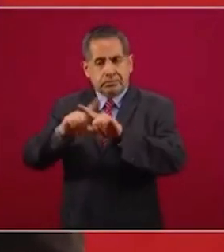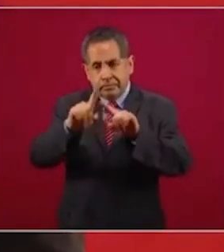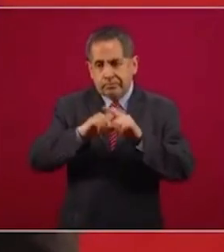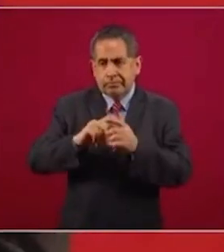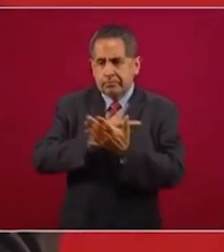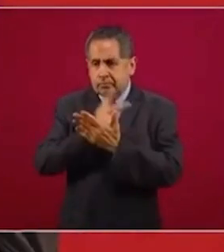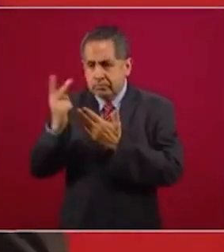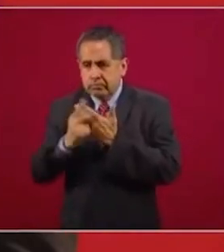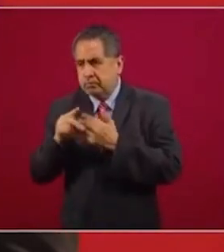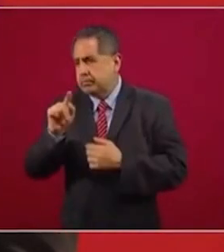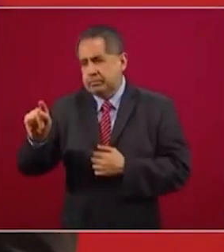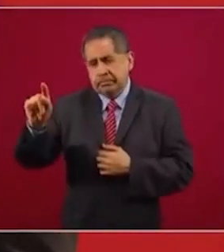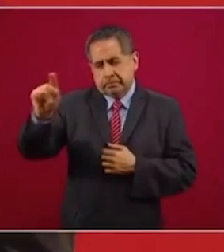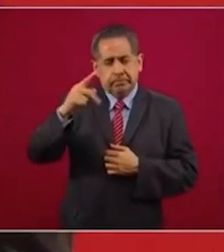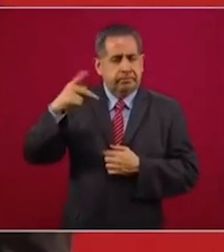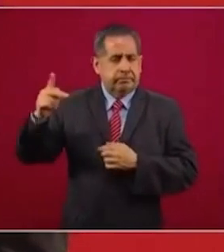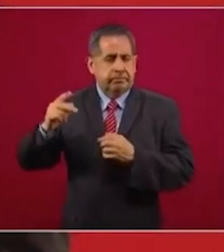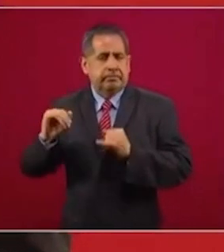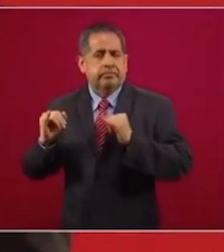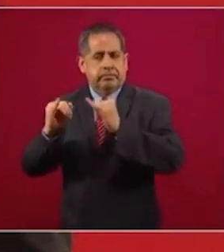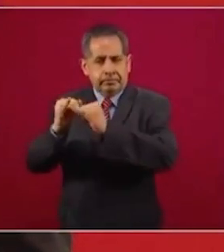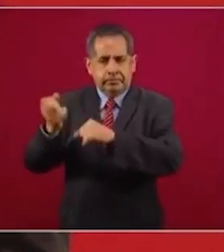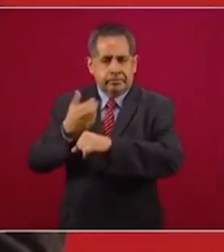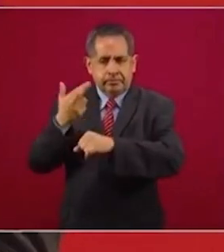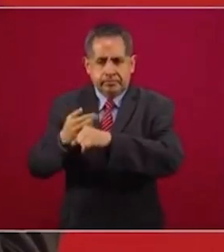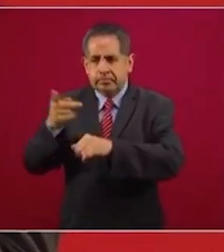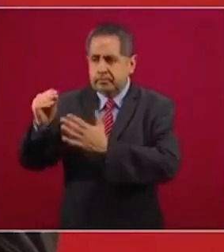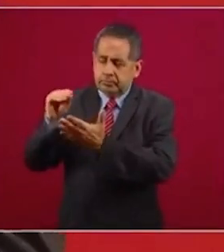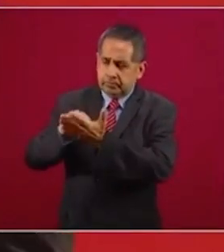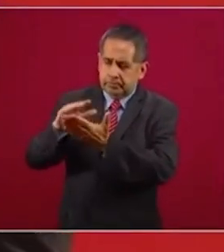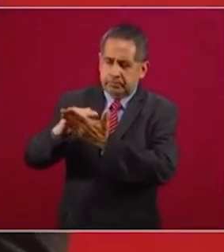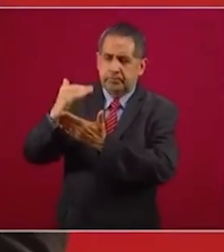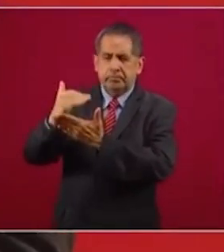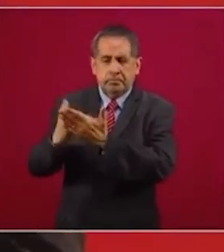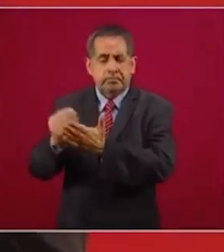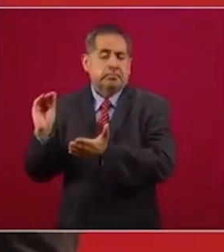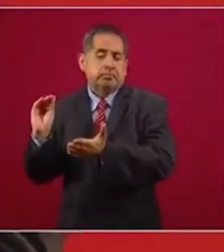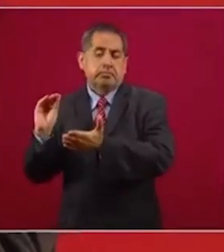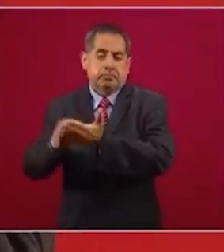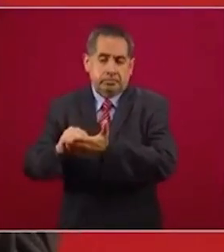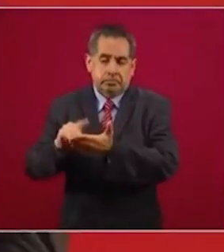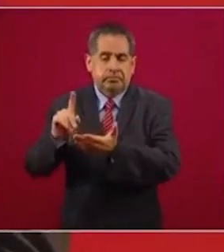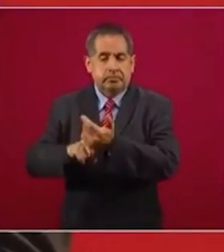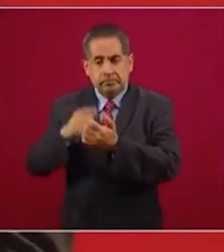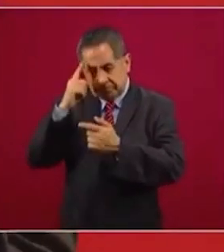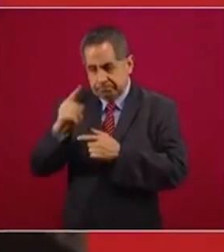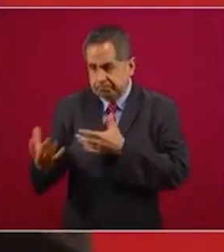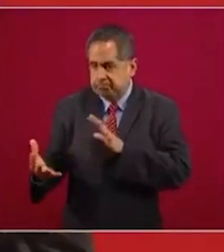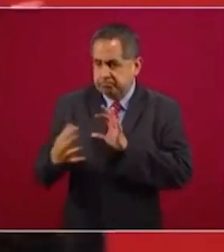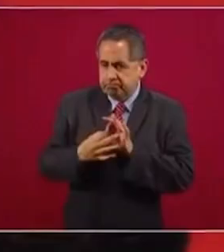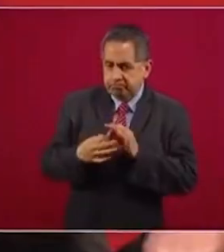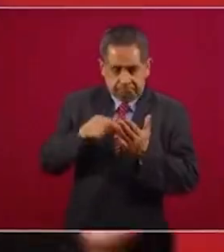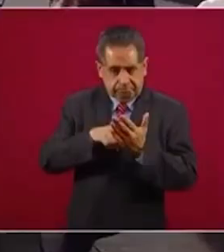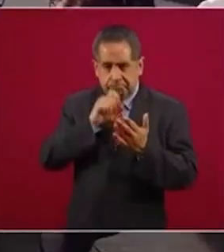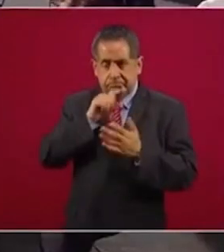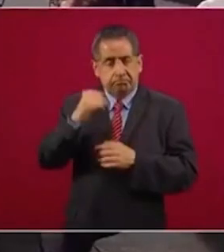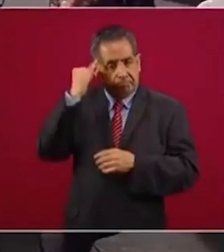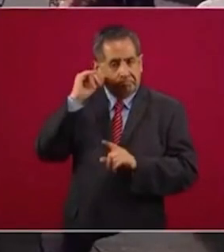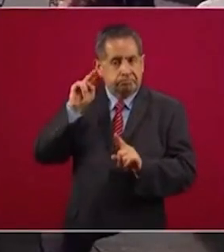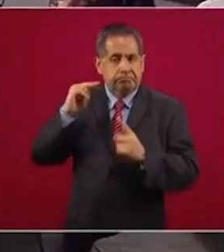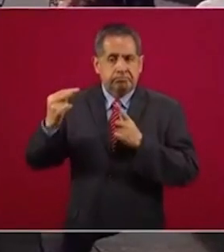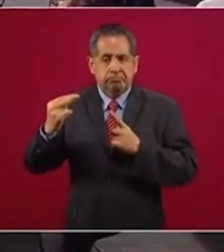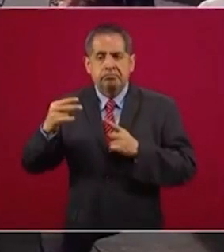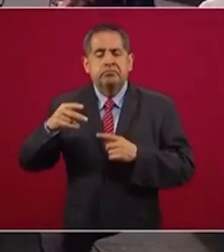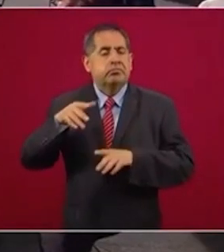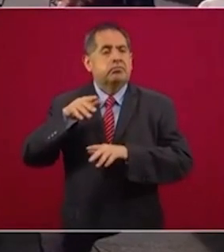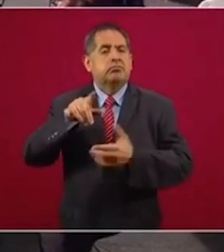sus programas que ya definieron líneas de acción, trabajen para incorporar esta perspectiva, como decía